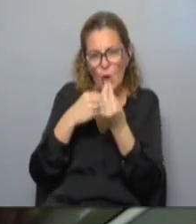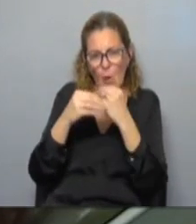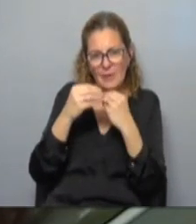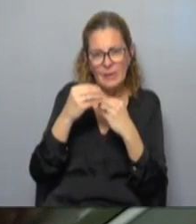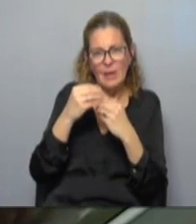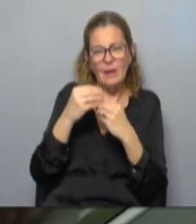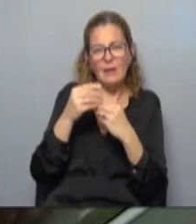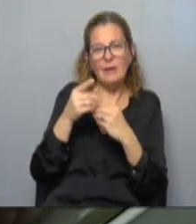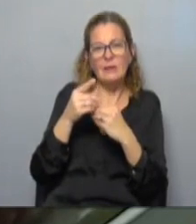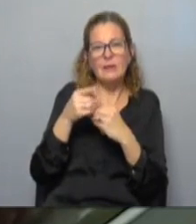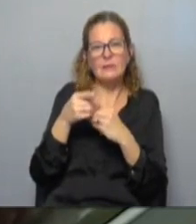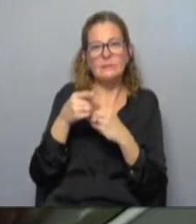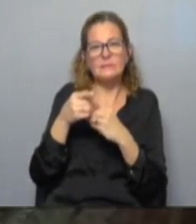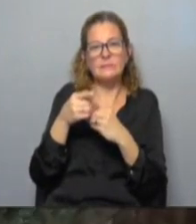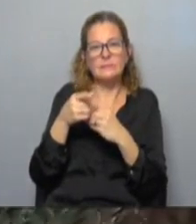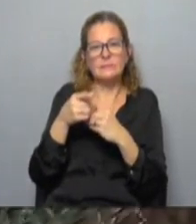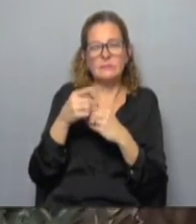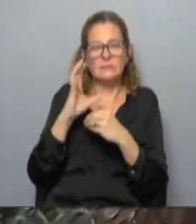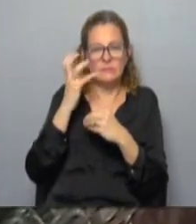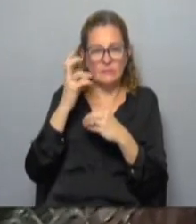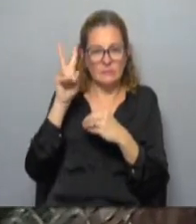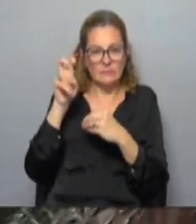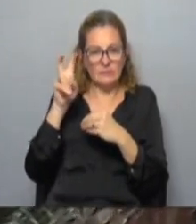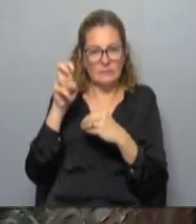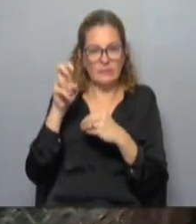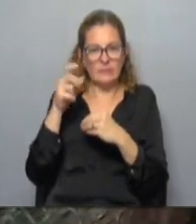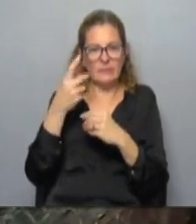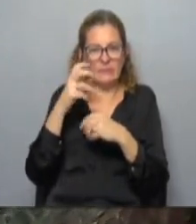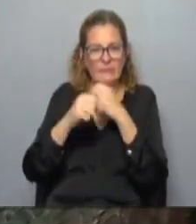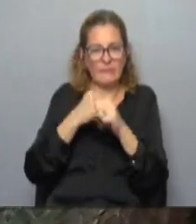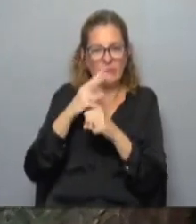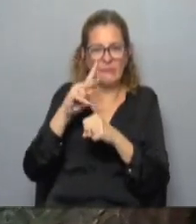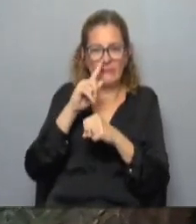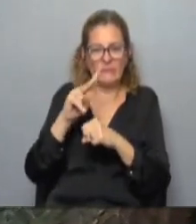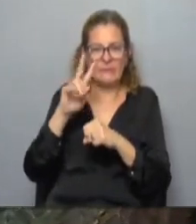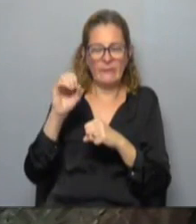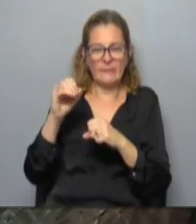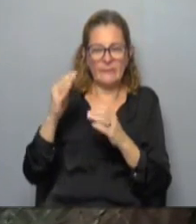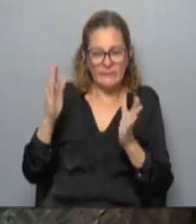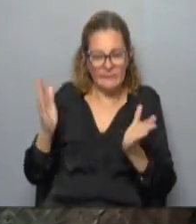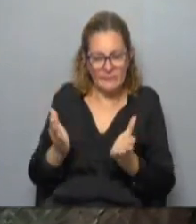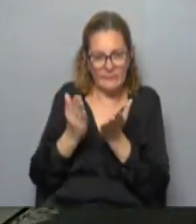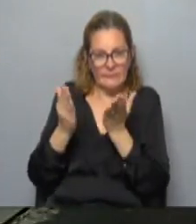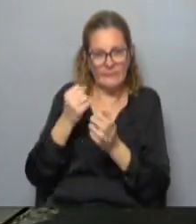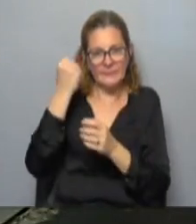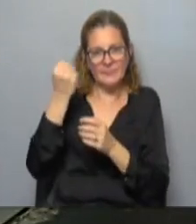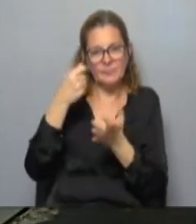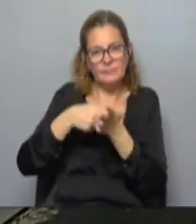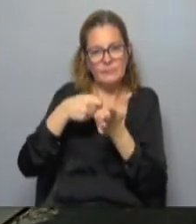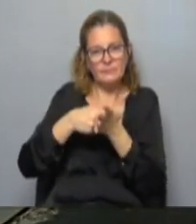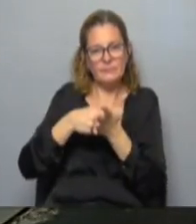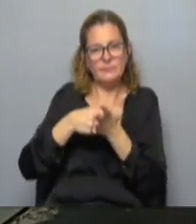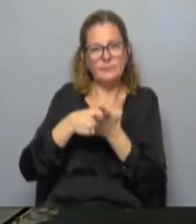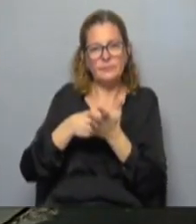elaborados respecto de frutas y verduras en 2020 hubo un empuje importante de precios